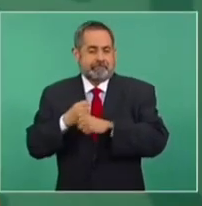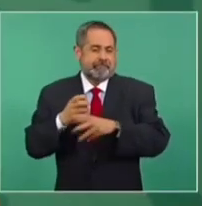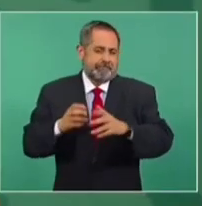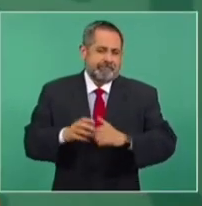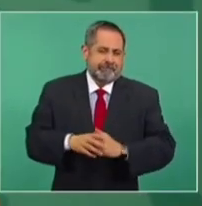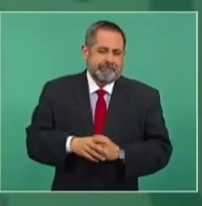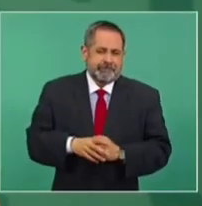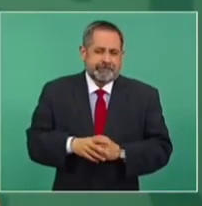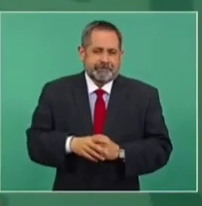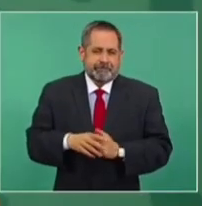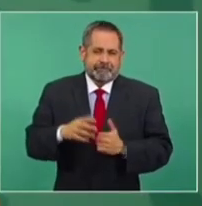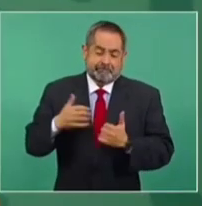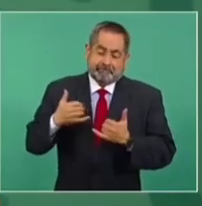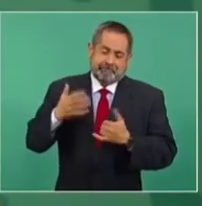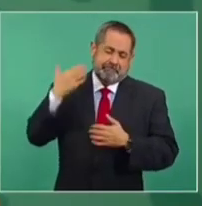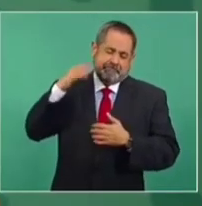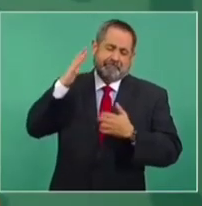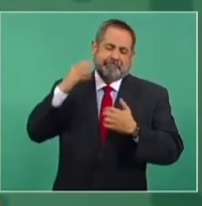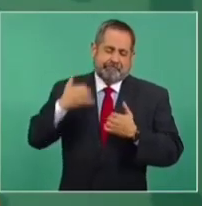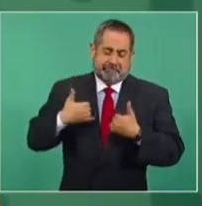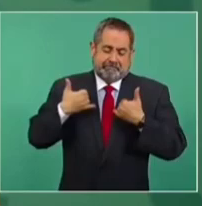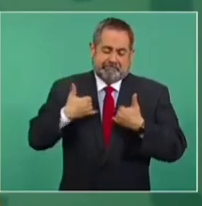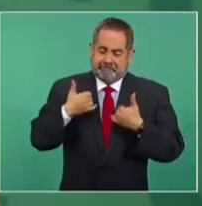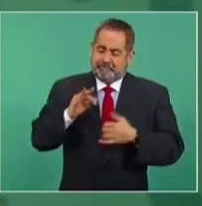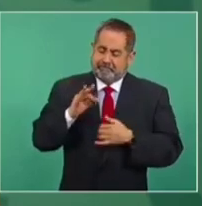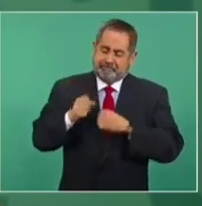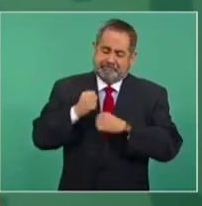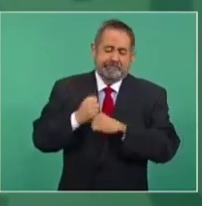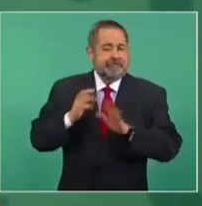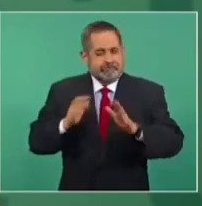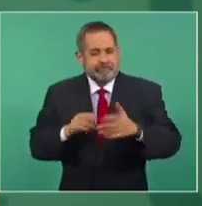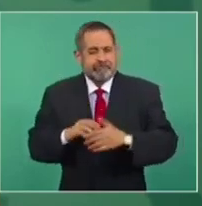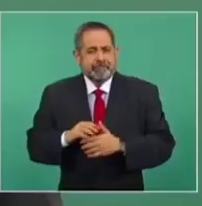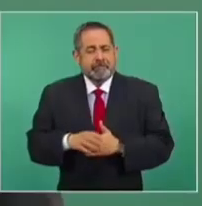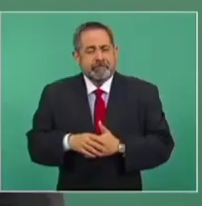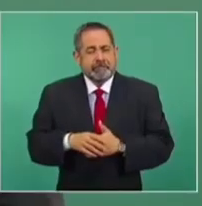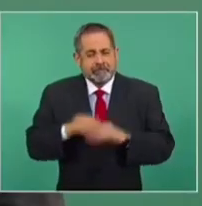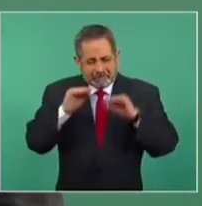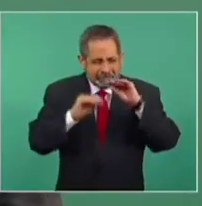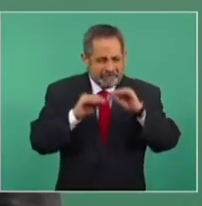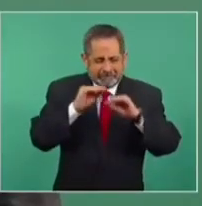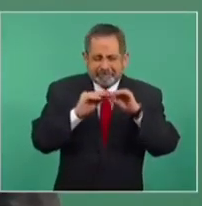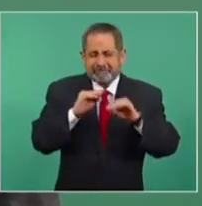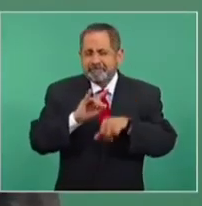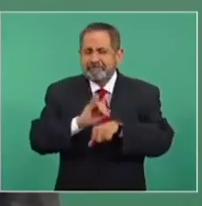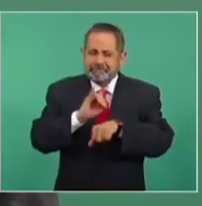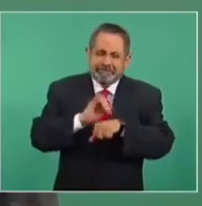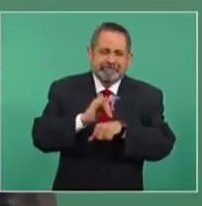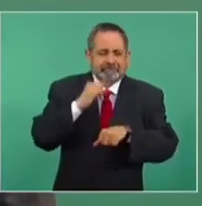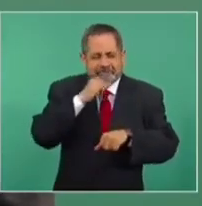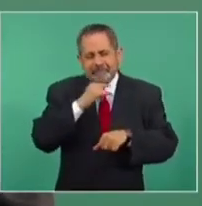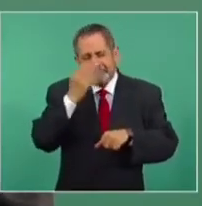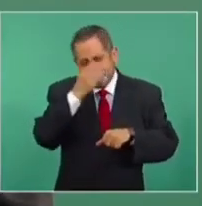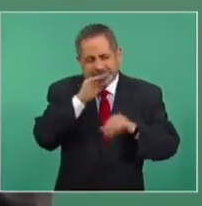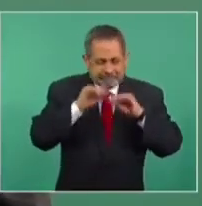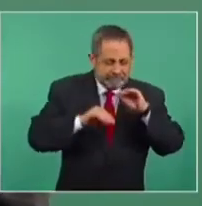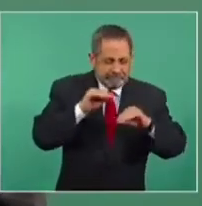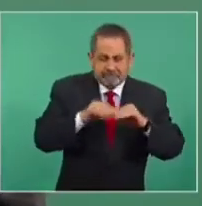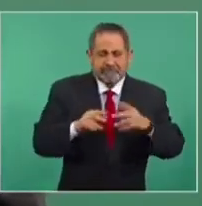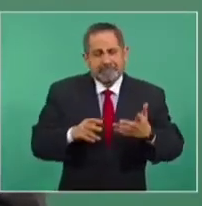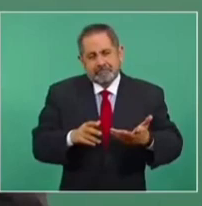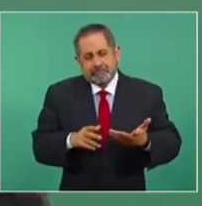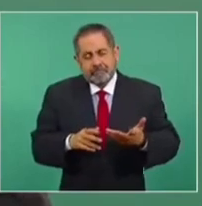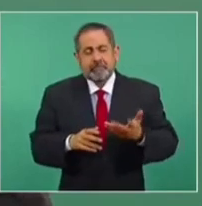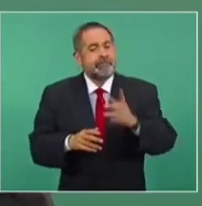estábamos en la adolescencia y todo era así. Pero además la